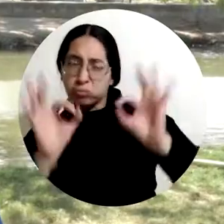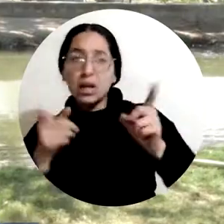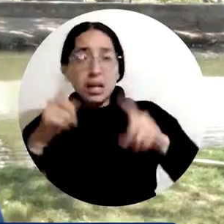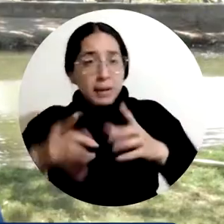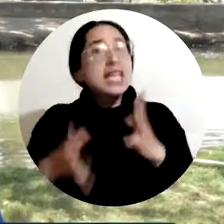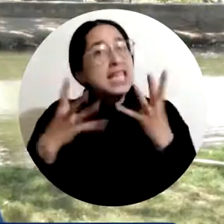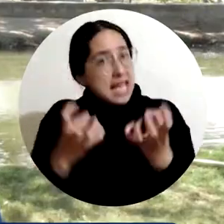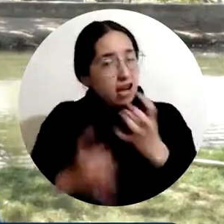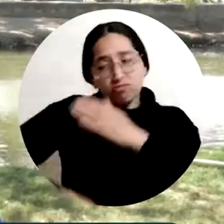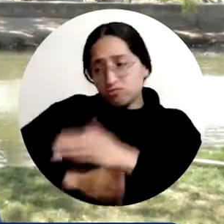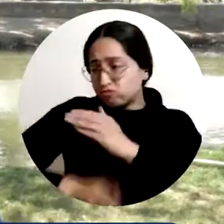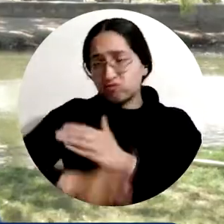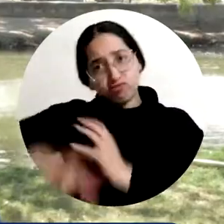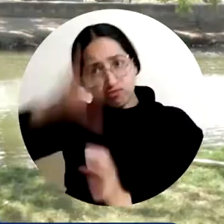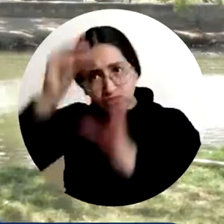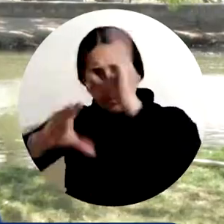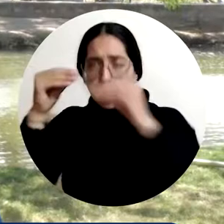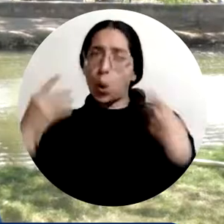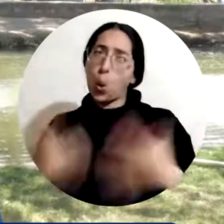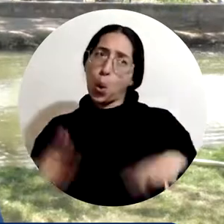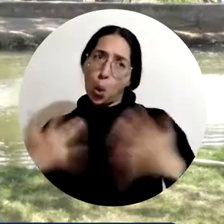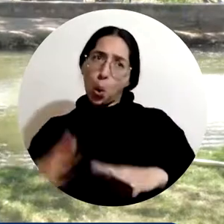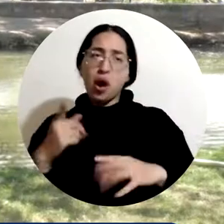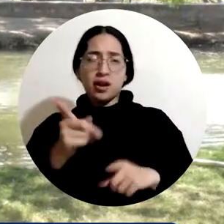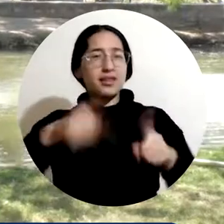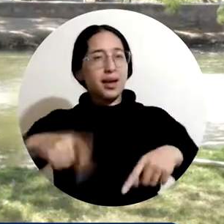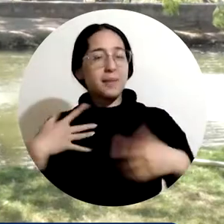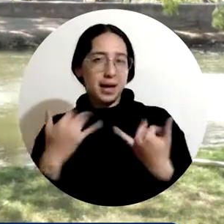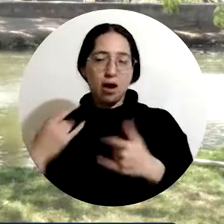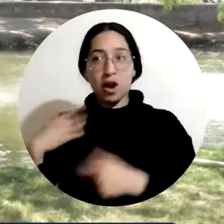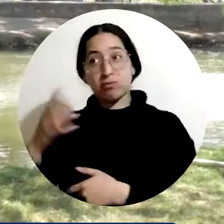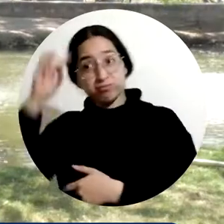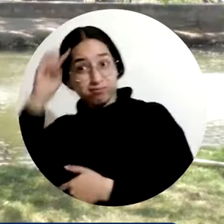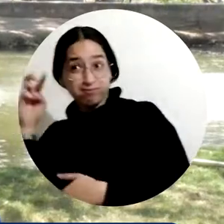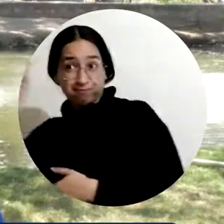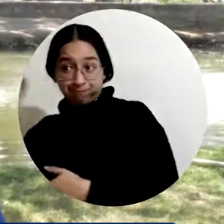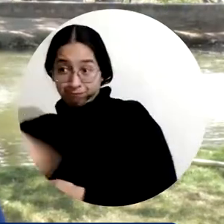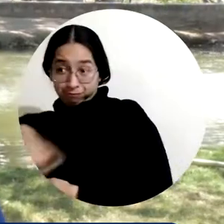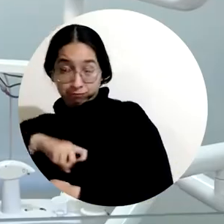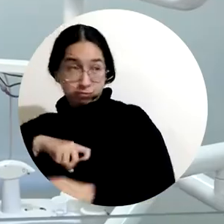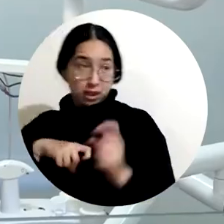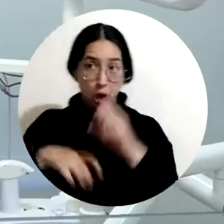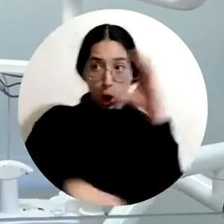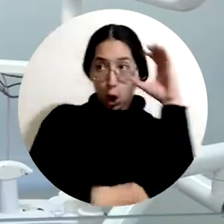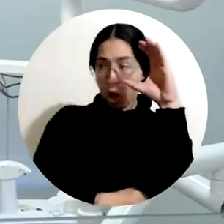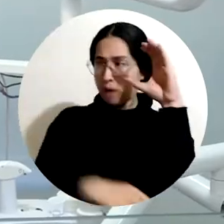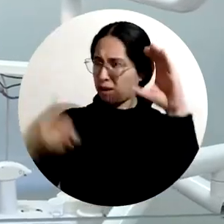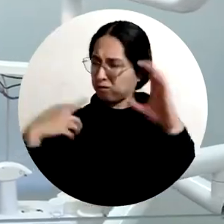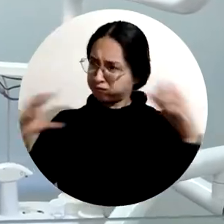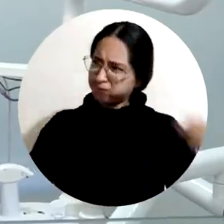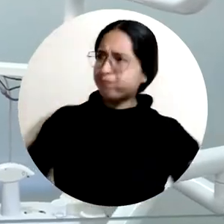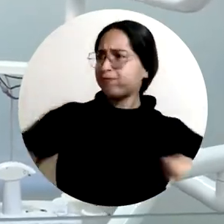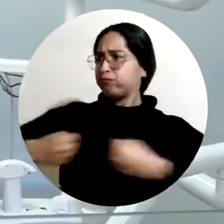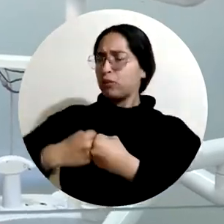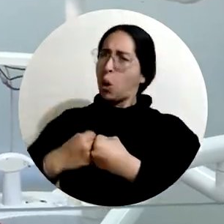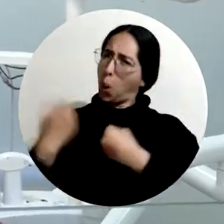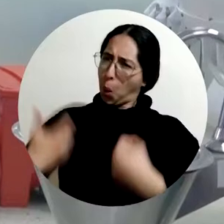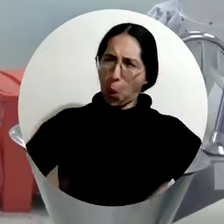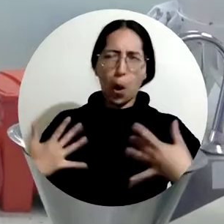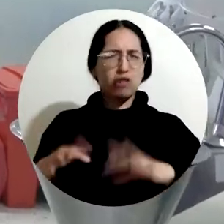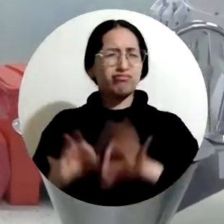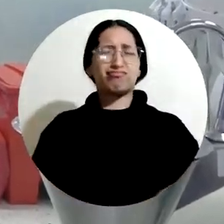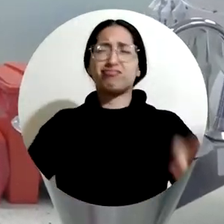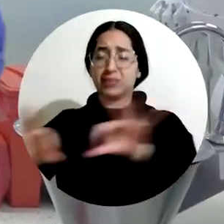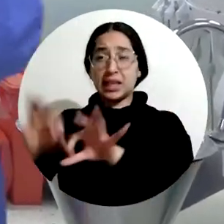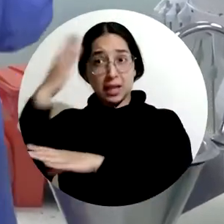un convenio lo más completo posible para beneficiar tanto a los profesionales españoles como a los profesionales colombianos. Creo que es muy importante